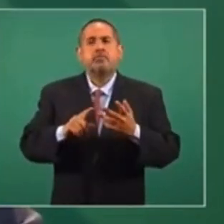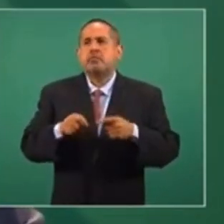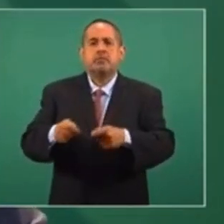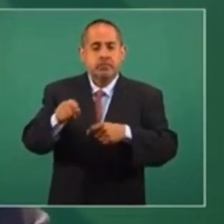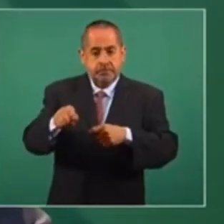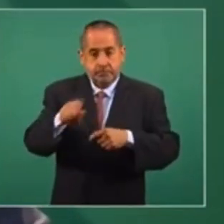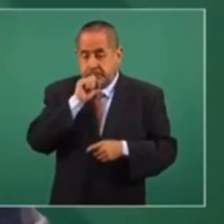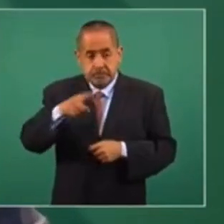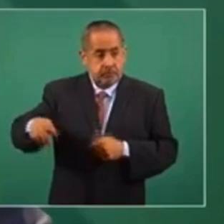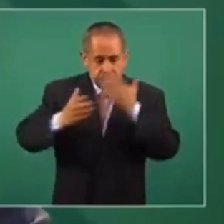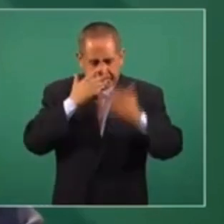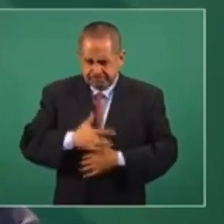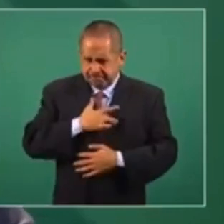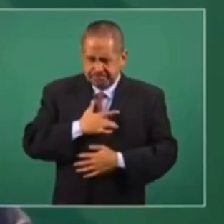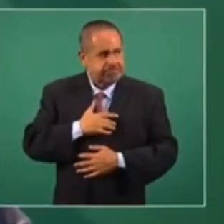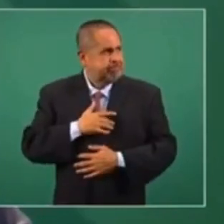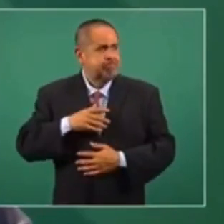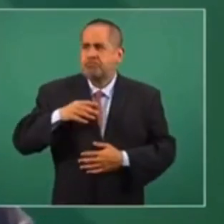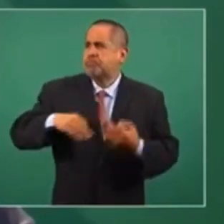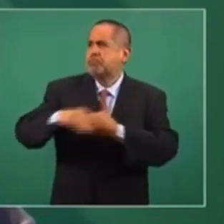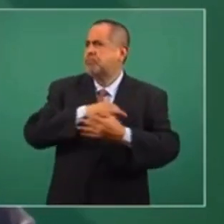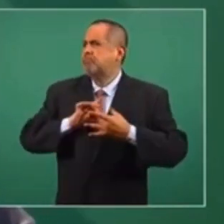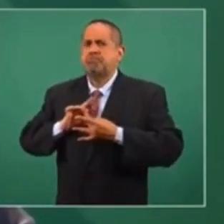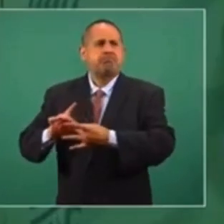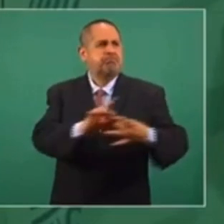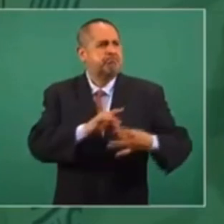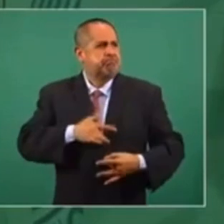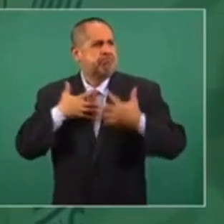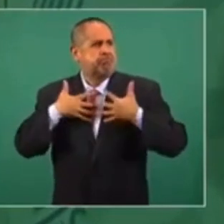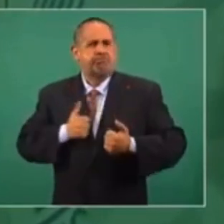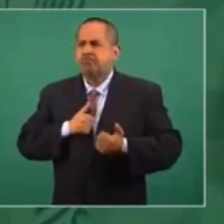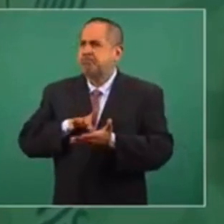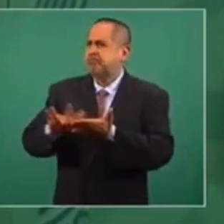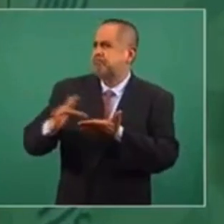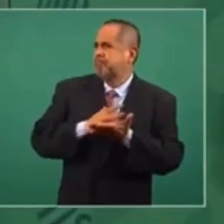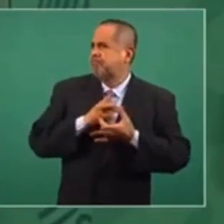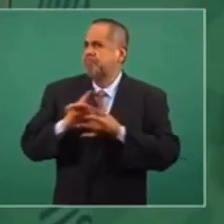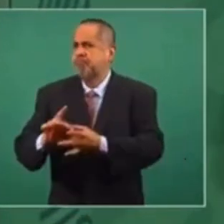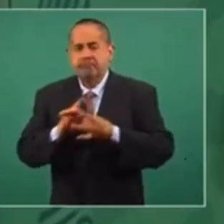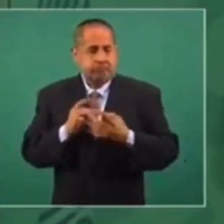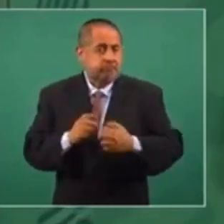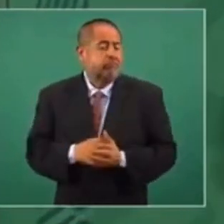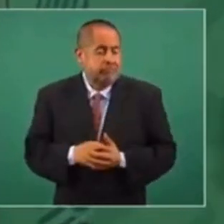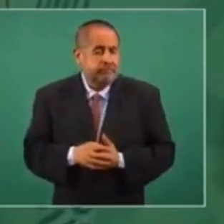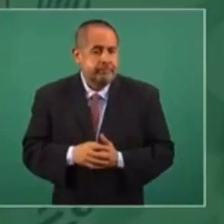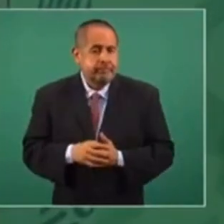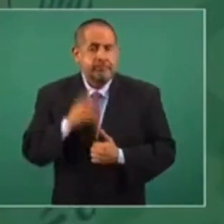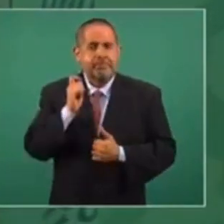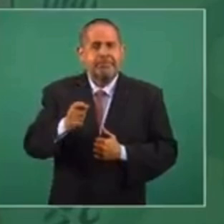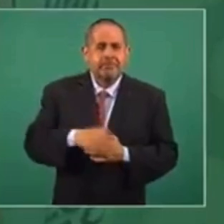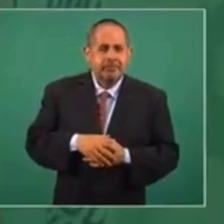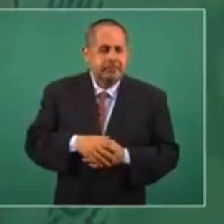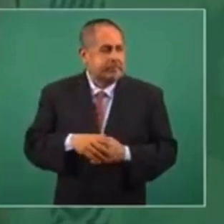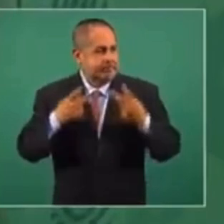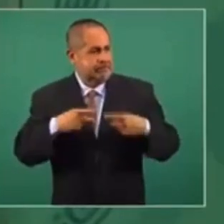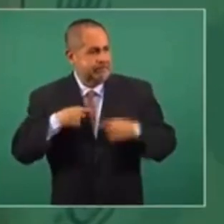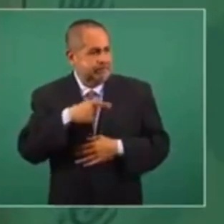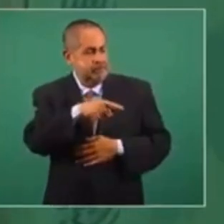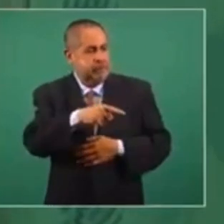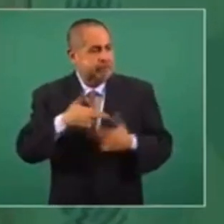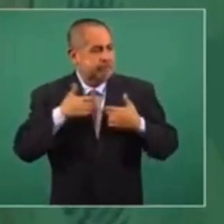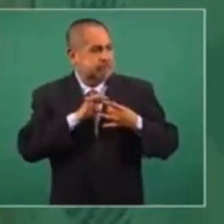afiance el humanismo, donde se pueda decir nada humano me es ajeno,